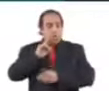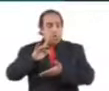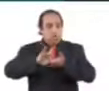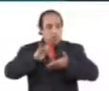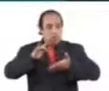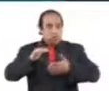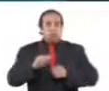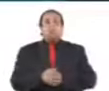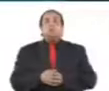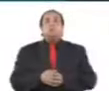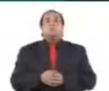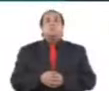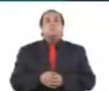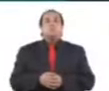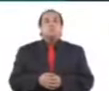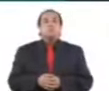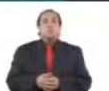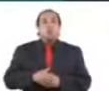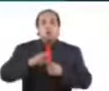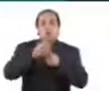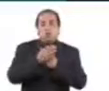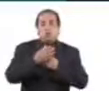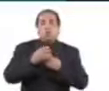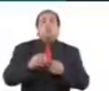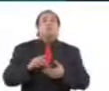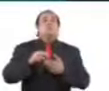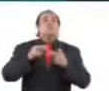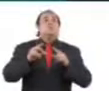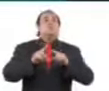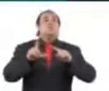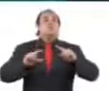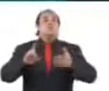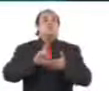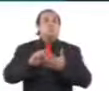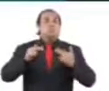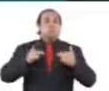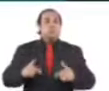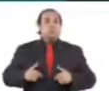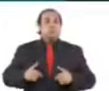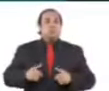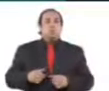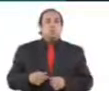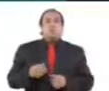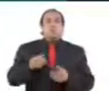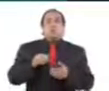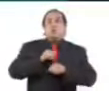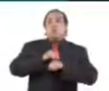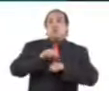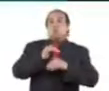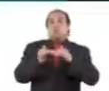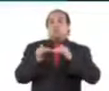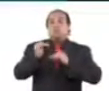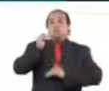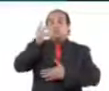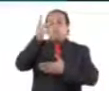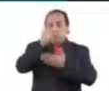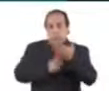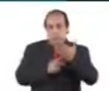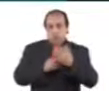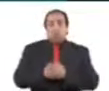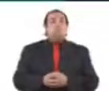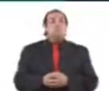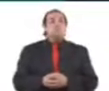honesta gratitud a la Comisión Nacional de Derechos Humanos por elevar la currícula de estos programas.